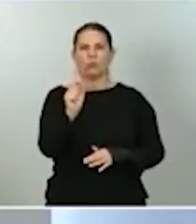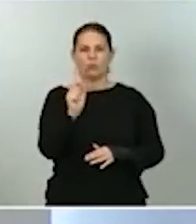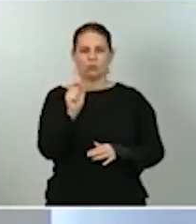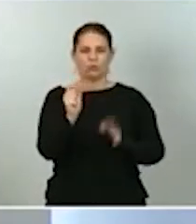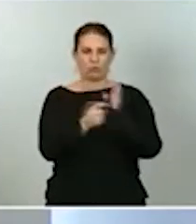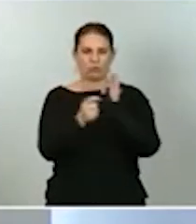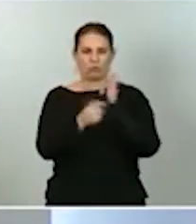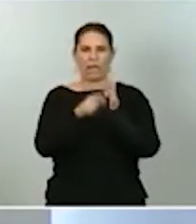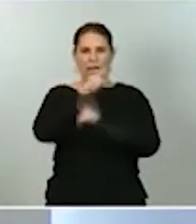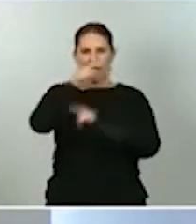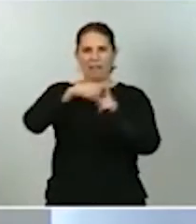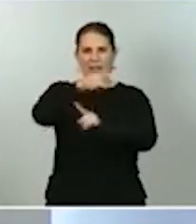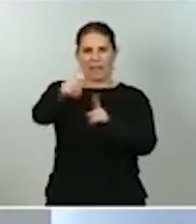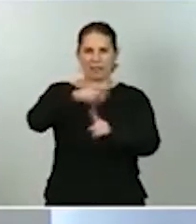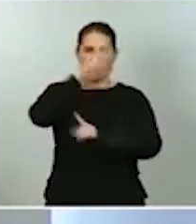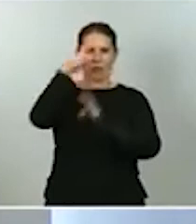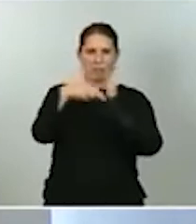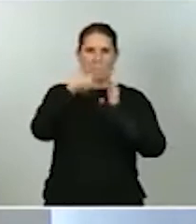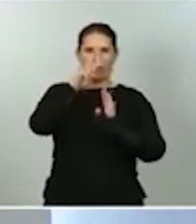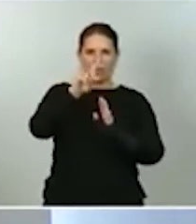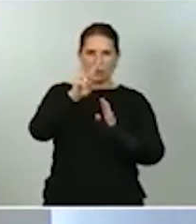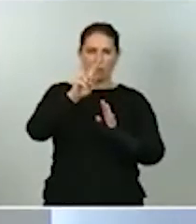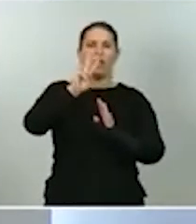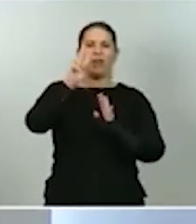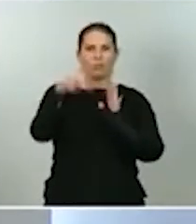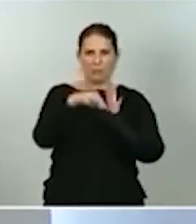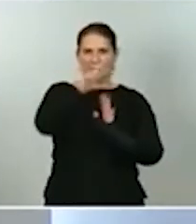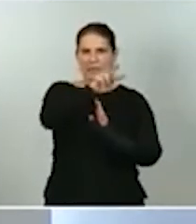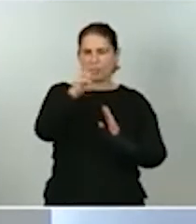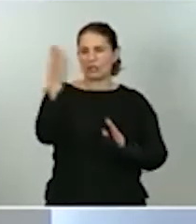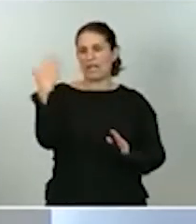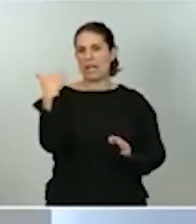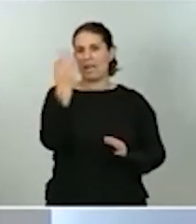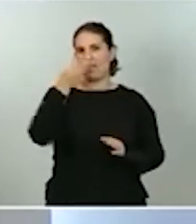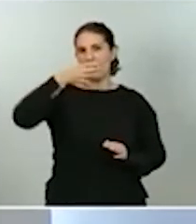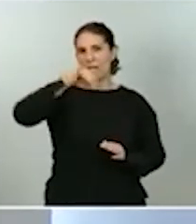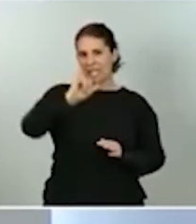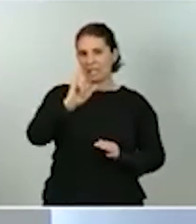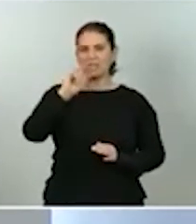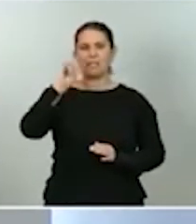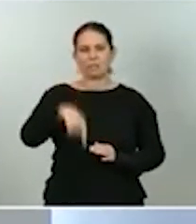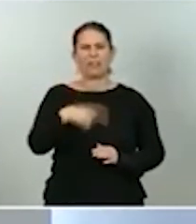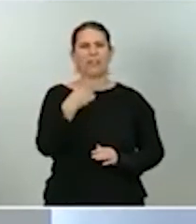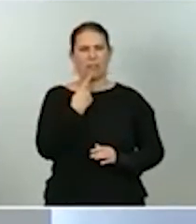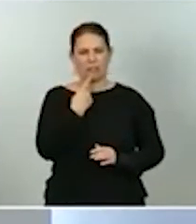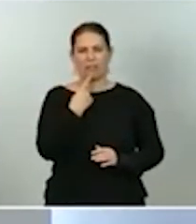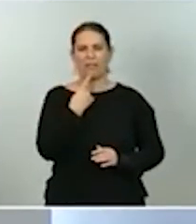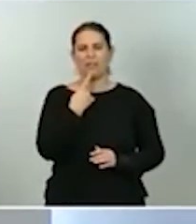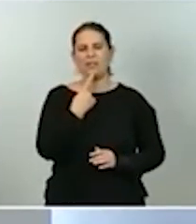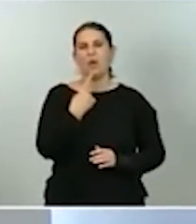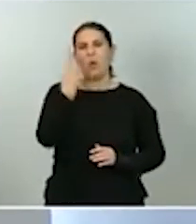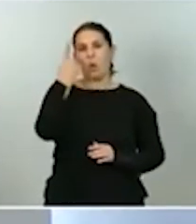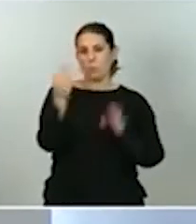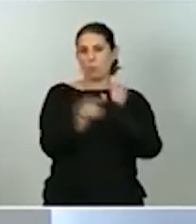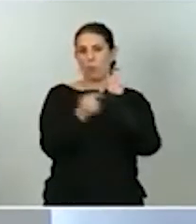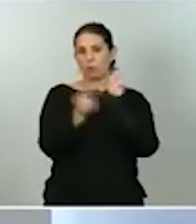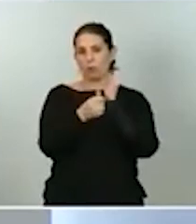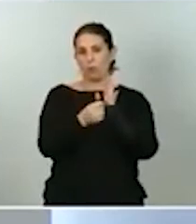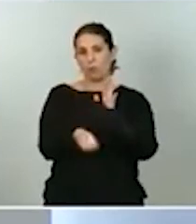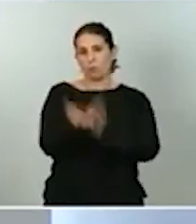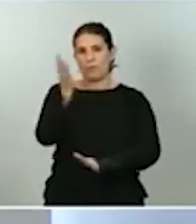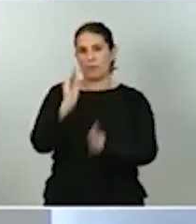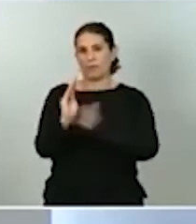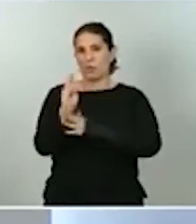2022. Ayer mismo el Fondo Monetario Internacional señalaba que elevar en un punto la inversión pública elevaría un 2,7